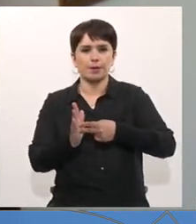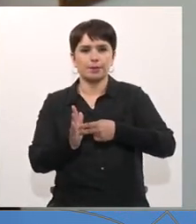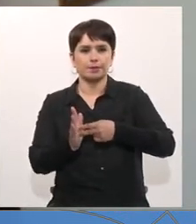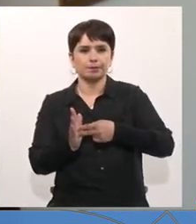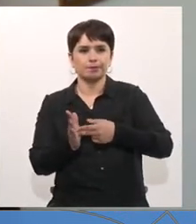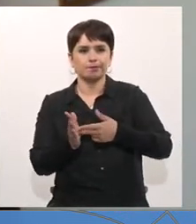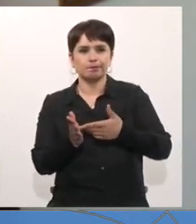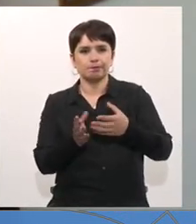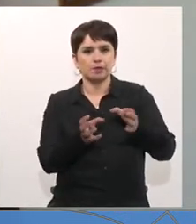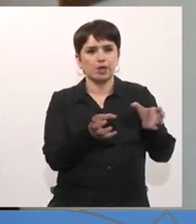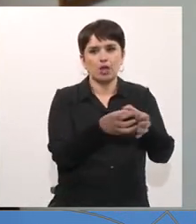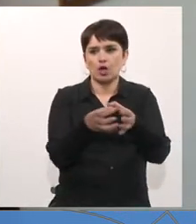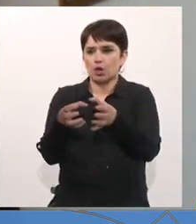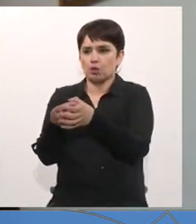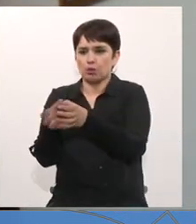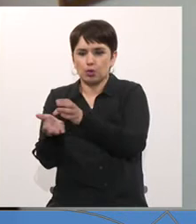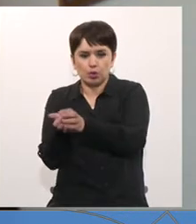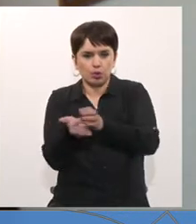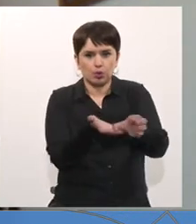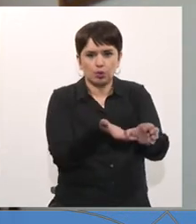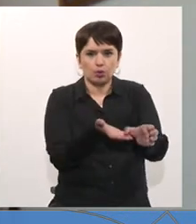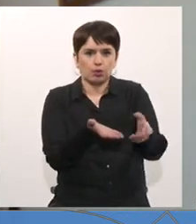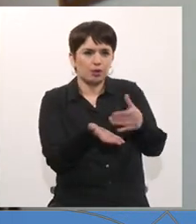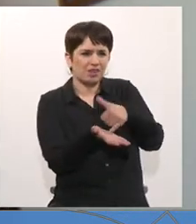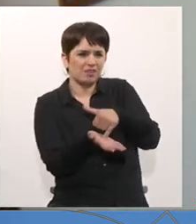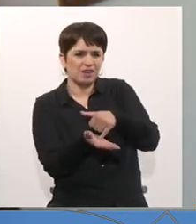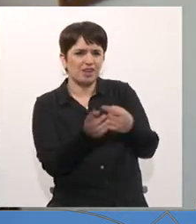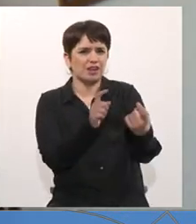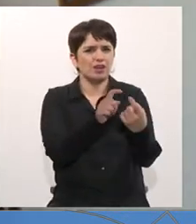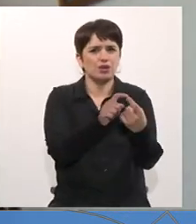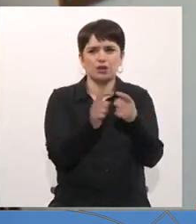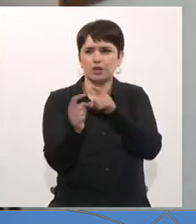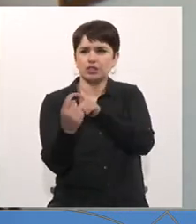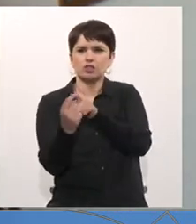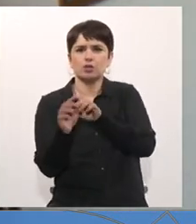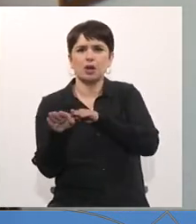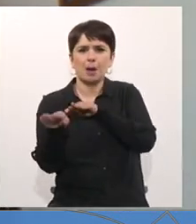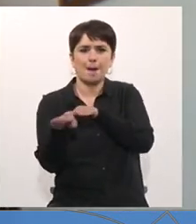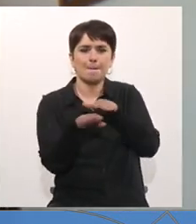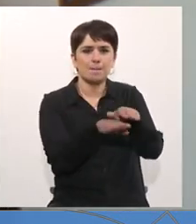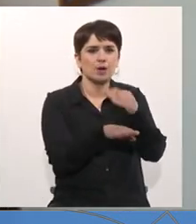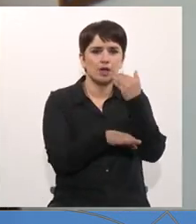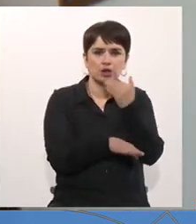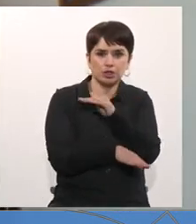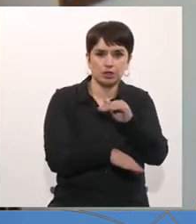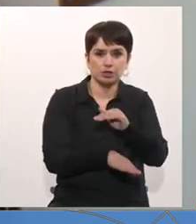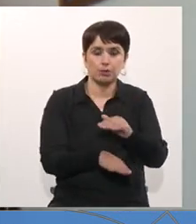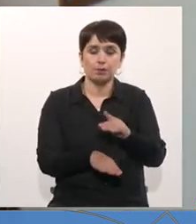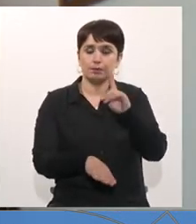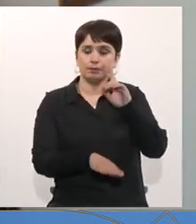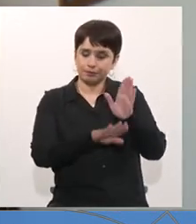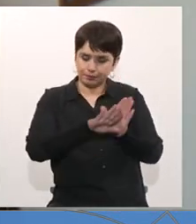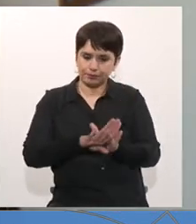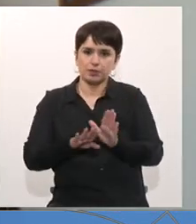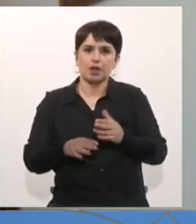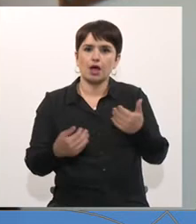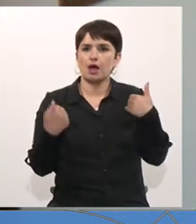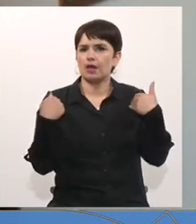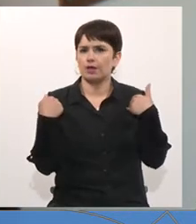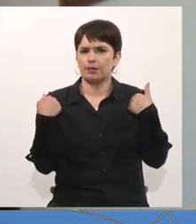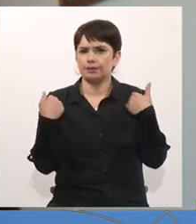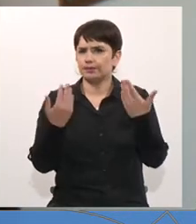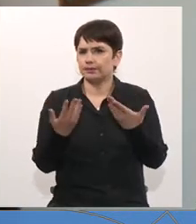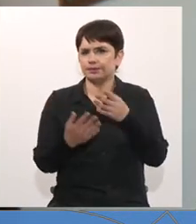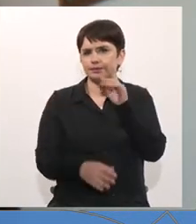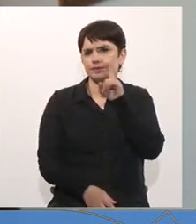intersectorialidad, digamos, de conexión, para apoyar a nuestros niños. En la práctica, tenemos una